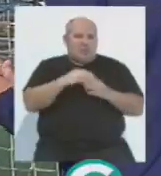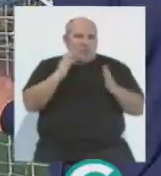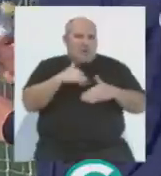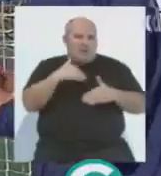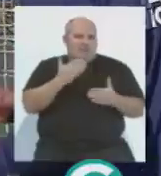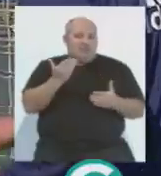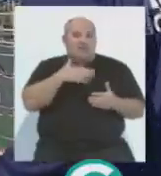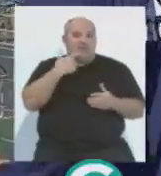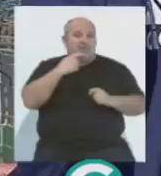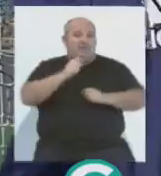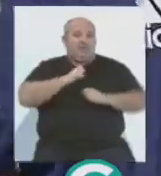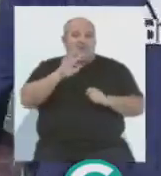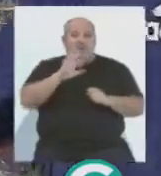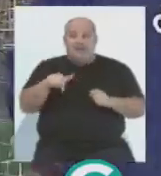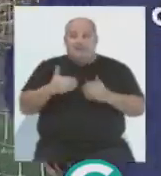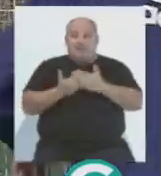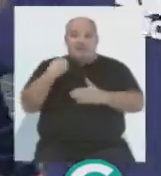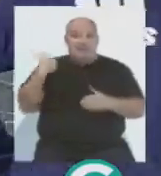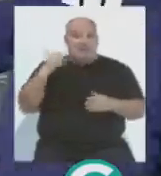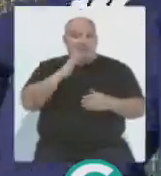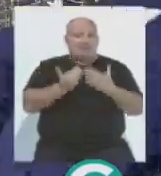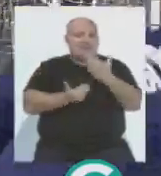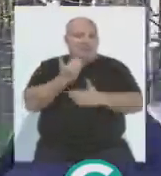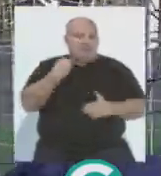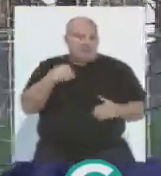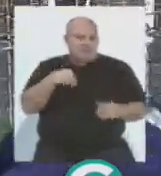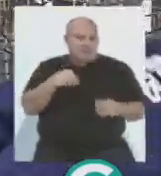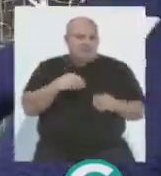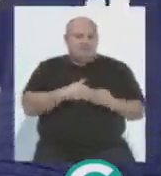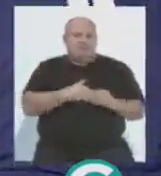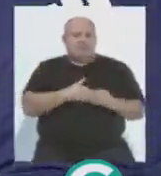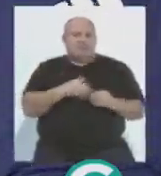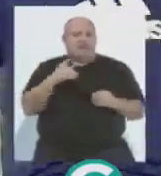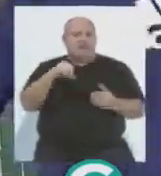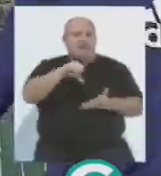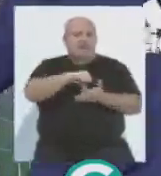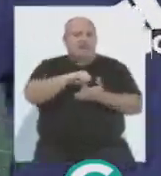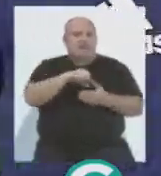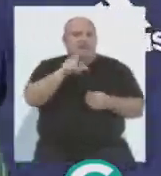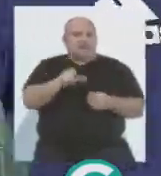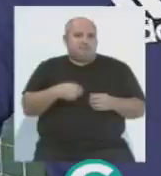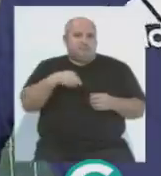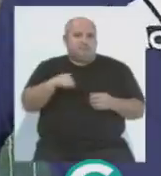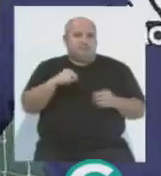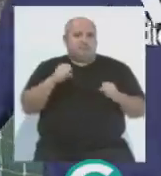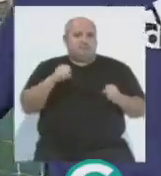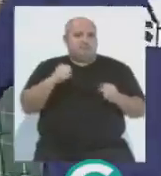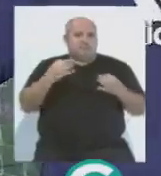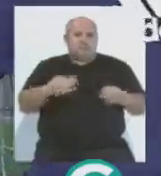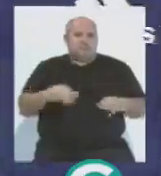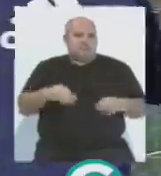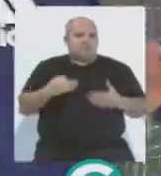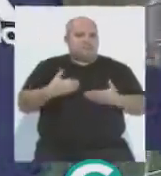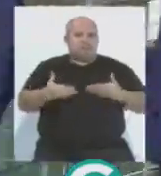hay... Y eso ya son imágenes de esta misma mañana donde el central, bueno, ha entrenado con total